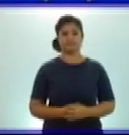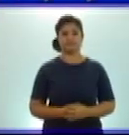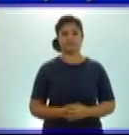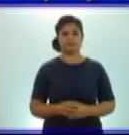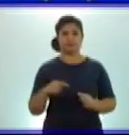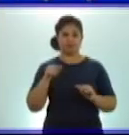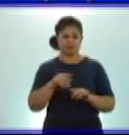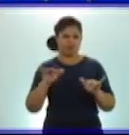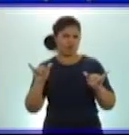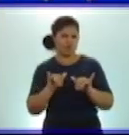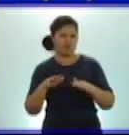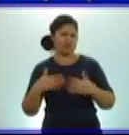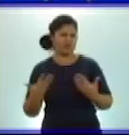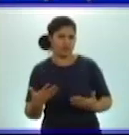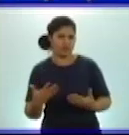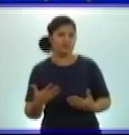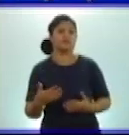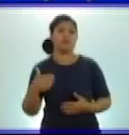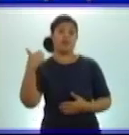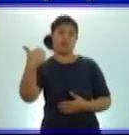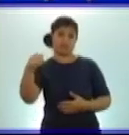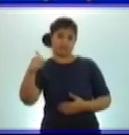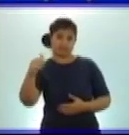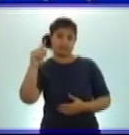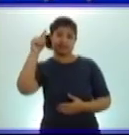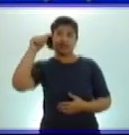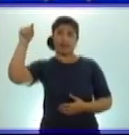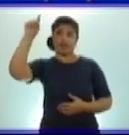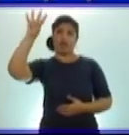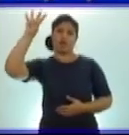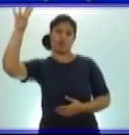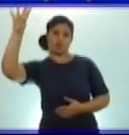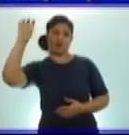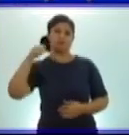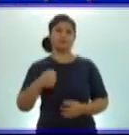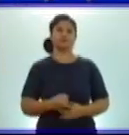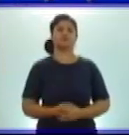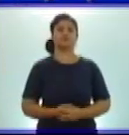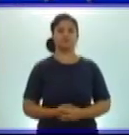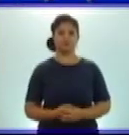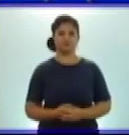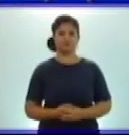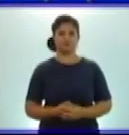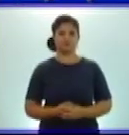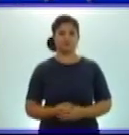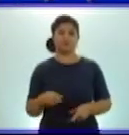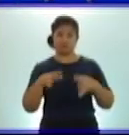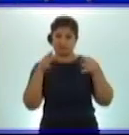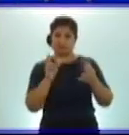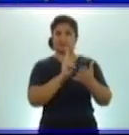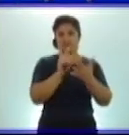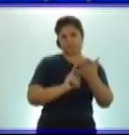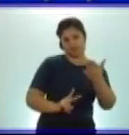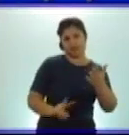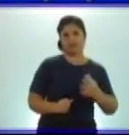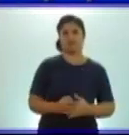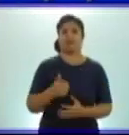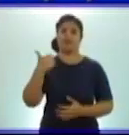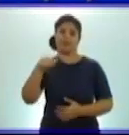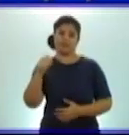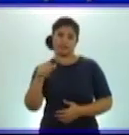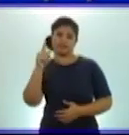elevado a 4. Y se lee 10 elevado a 4, 10 elevado a 3,